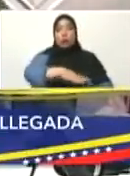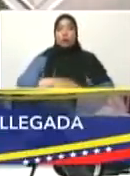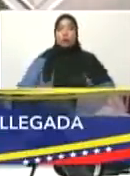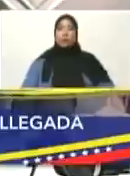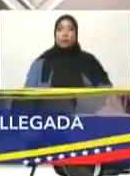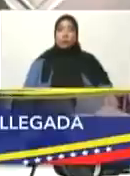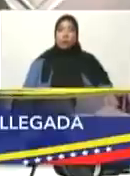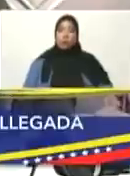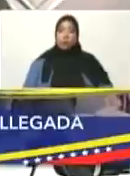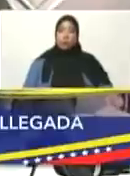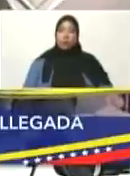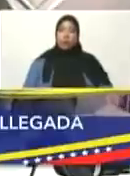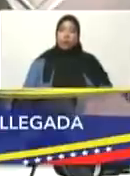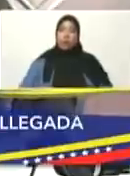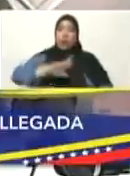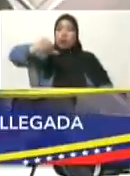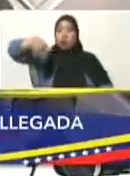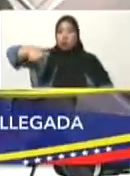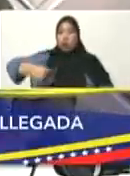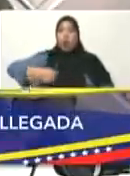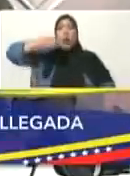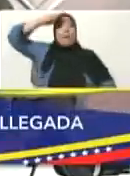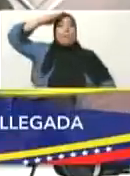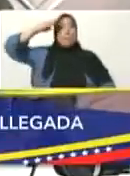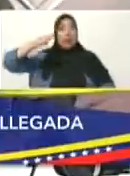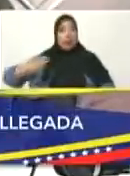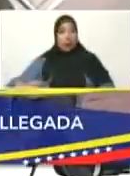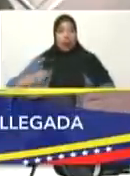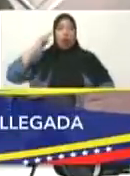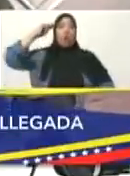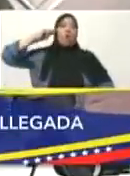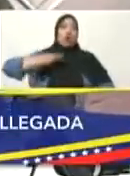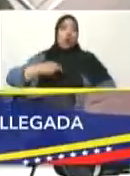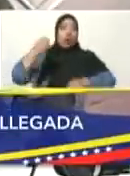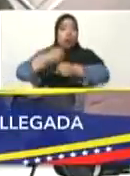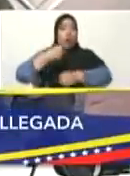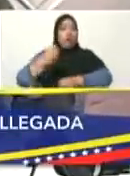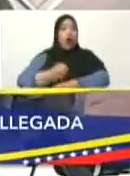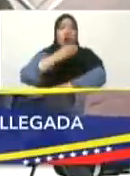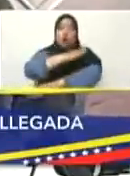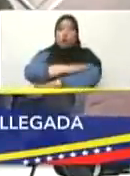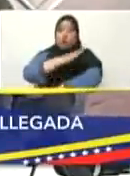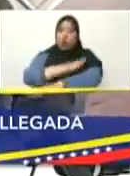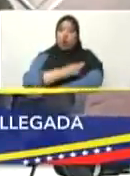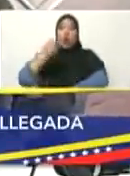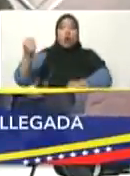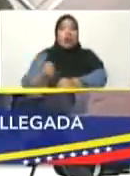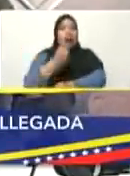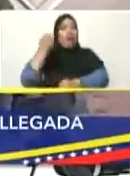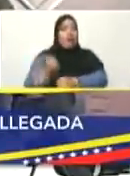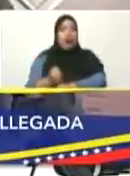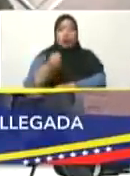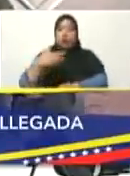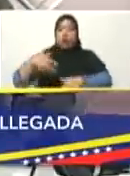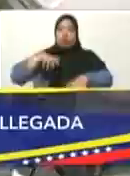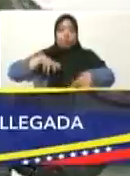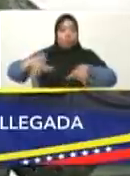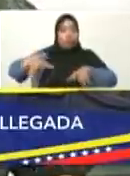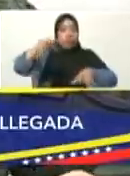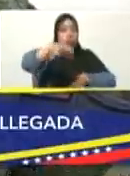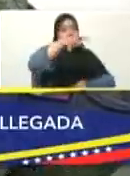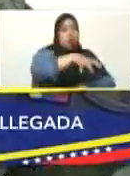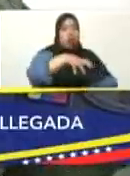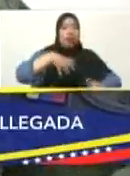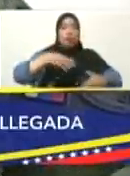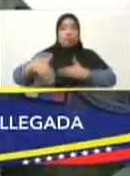Apelo a nuestra Fuerza Armada Nacional Bolivariana, su disciplina, su capacidad de trabajo, de despliegue, de sacrificio,